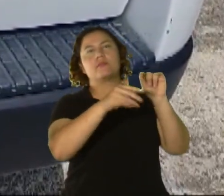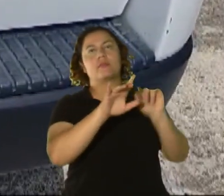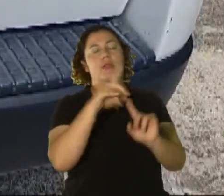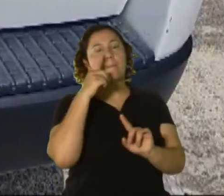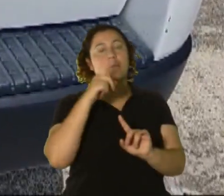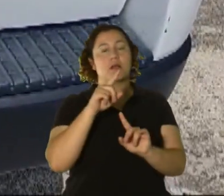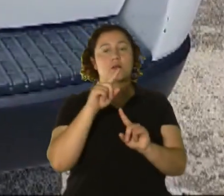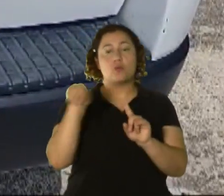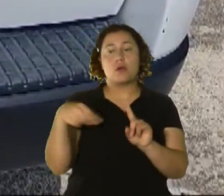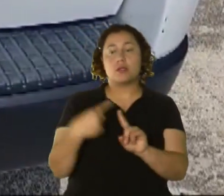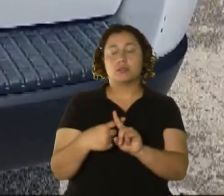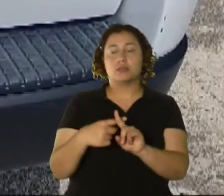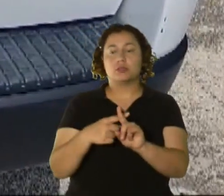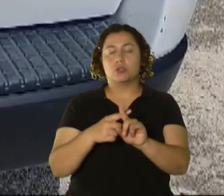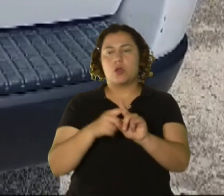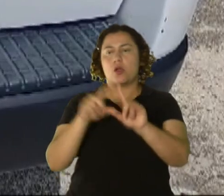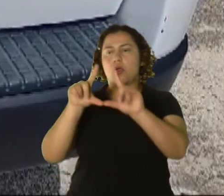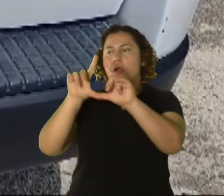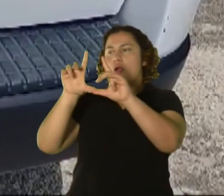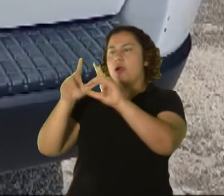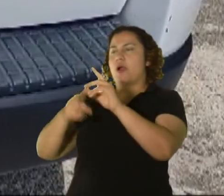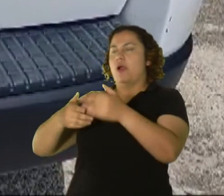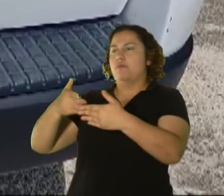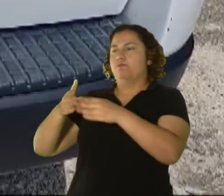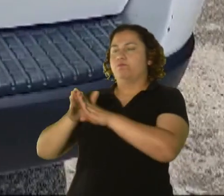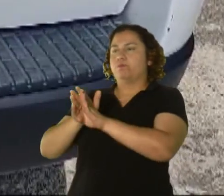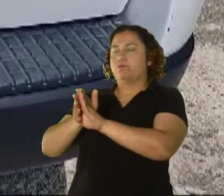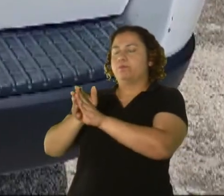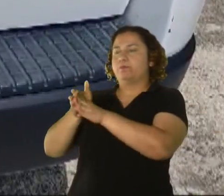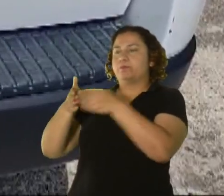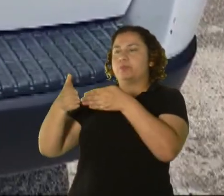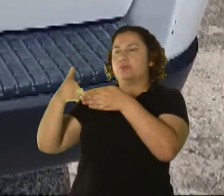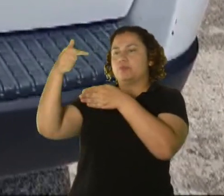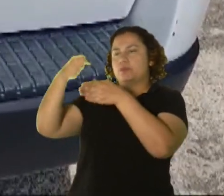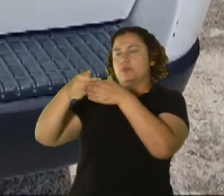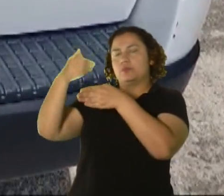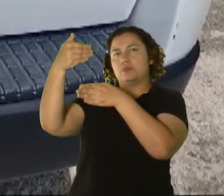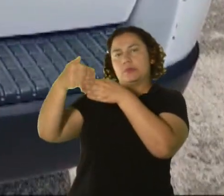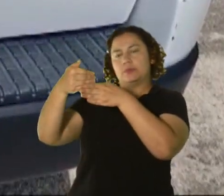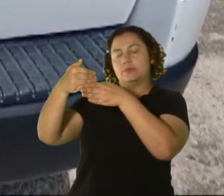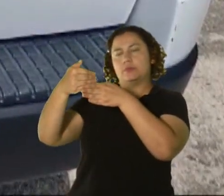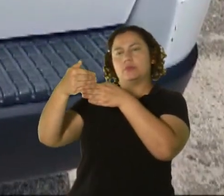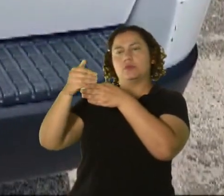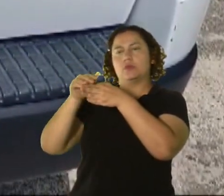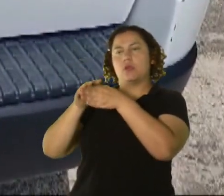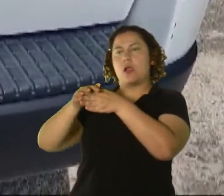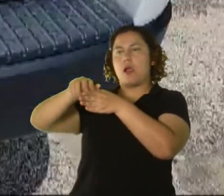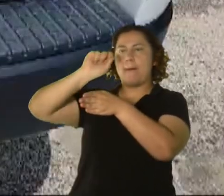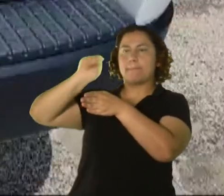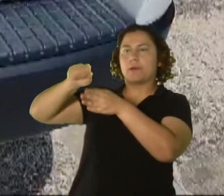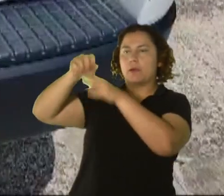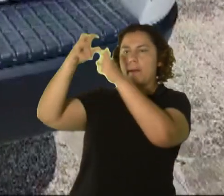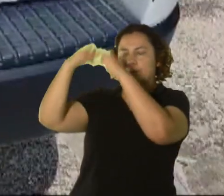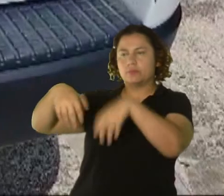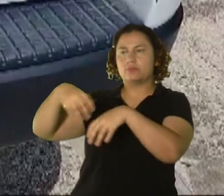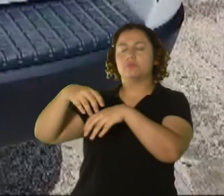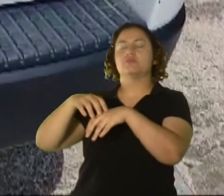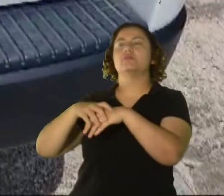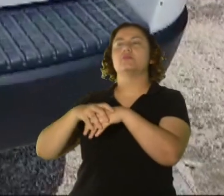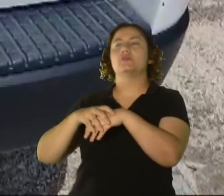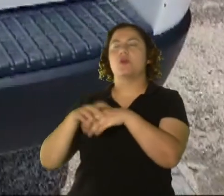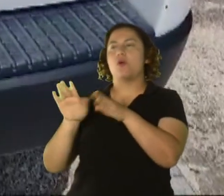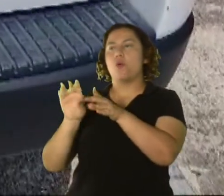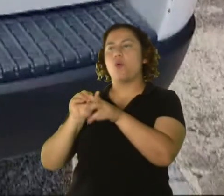momento en que ellos van a romper el cristal o forzar la puerta del vehículo de Ciudadanos, las tablillas no puedan ser